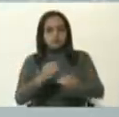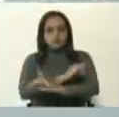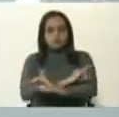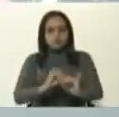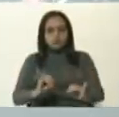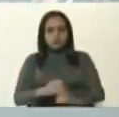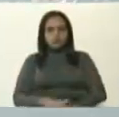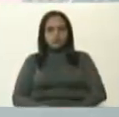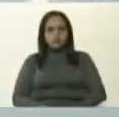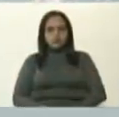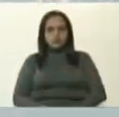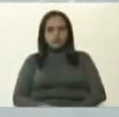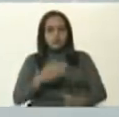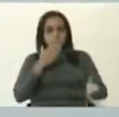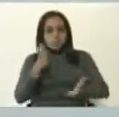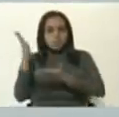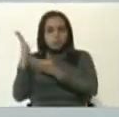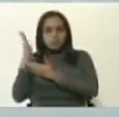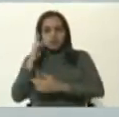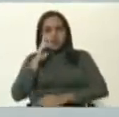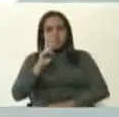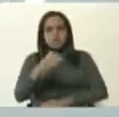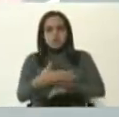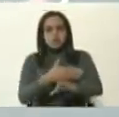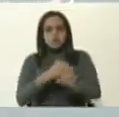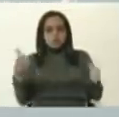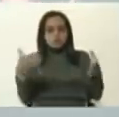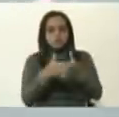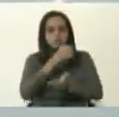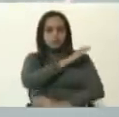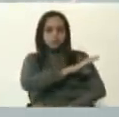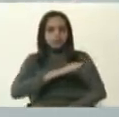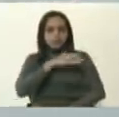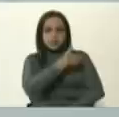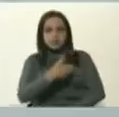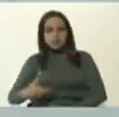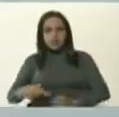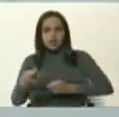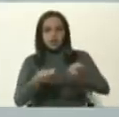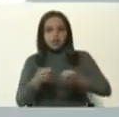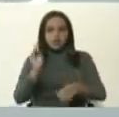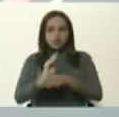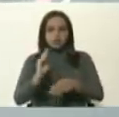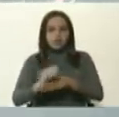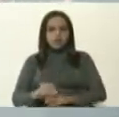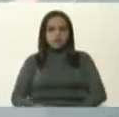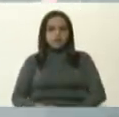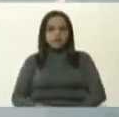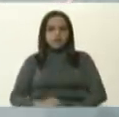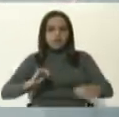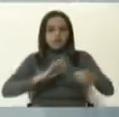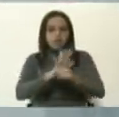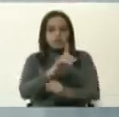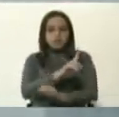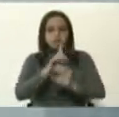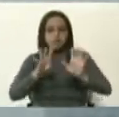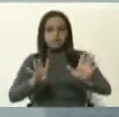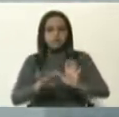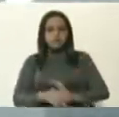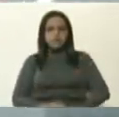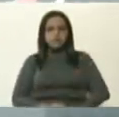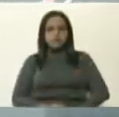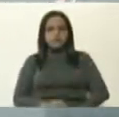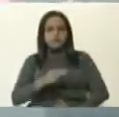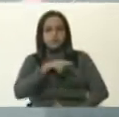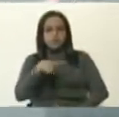ya ustedes vieron en pantalla, la reunión de la Comisión Presidencial para el Control y la Prevención del COVID-19. Y hemos estado